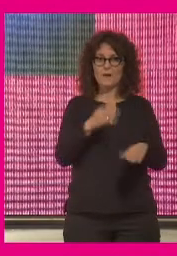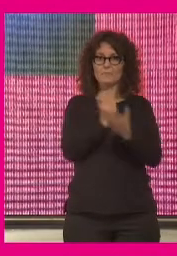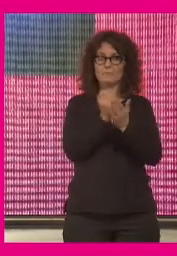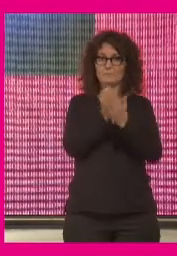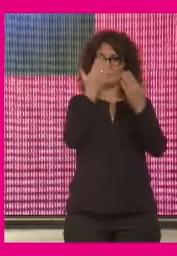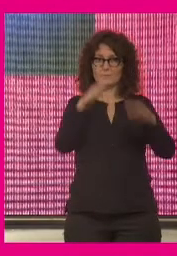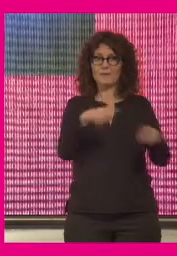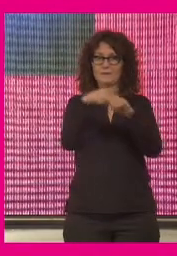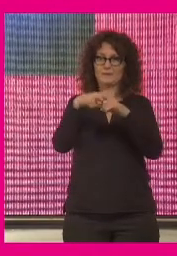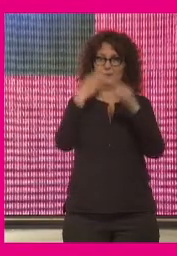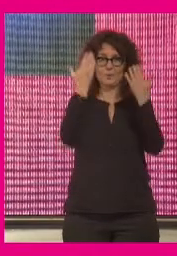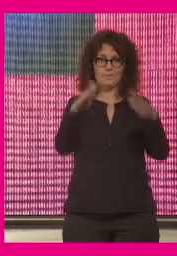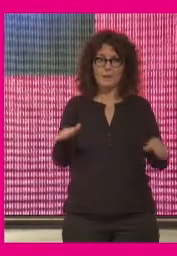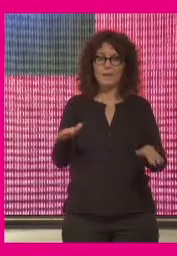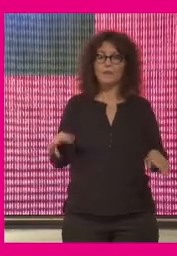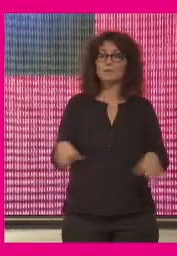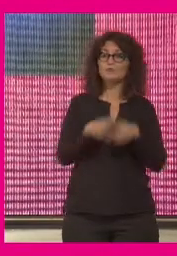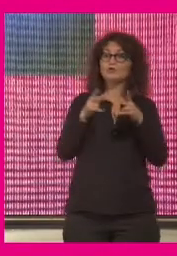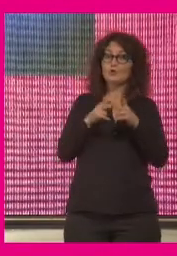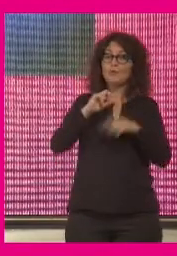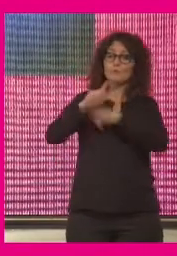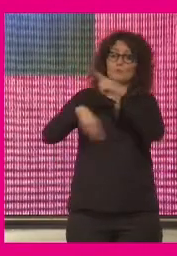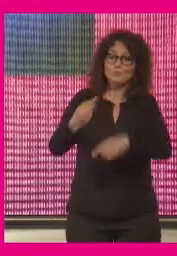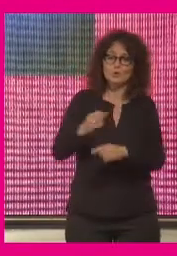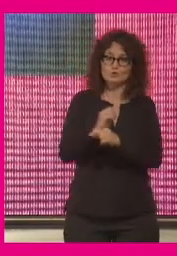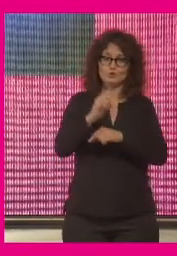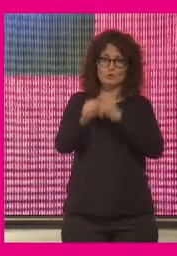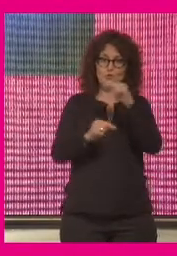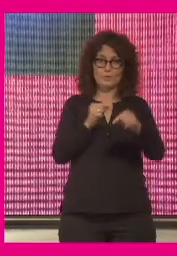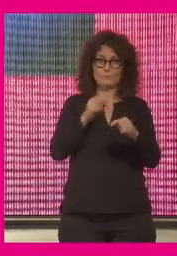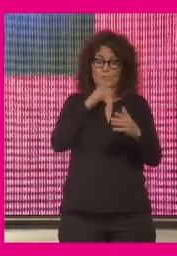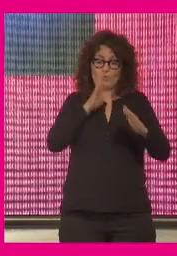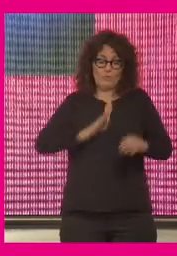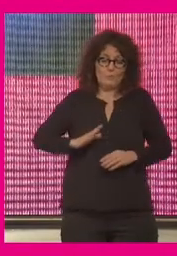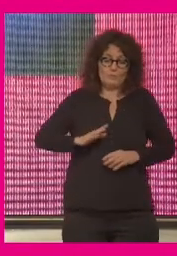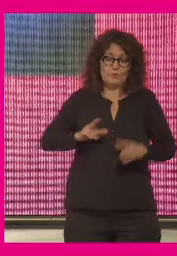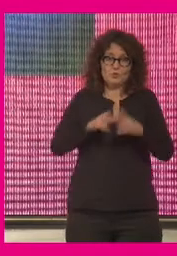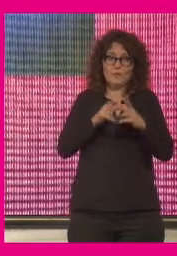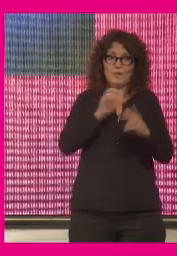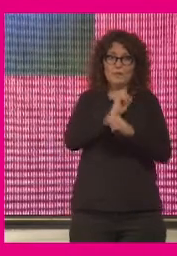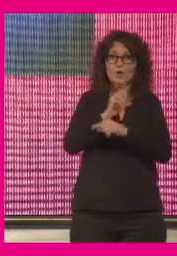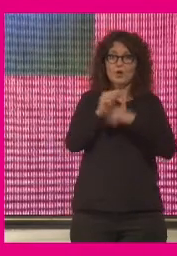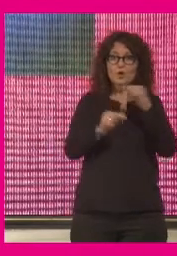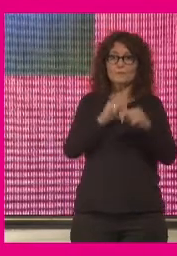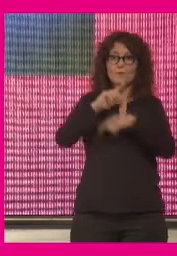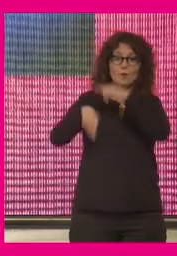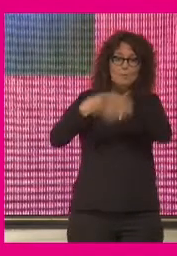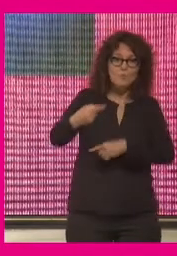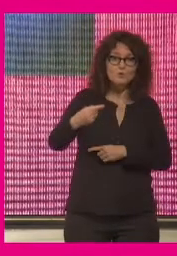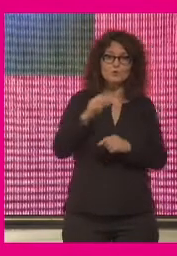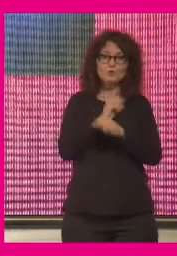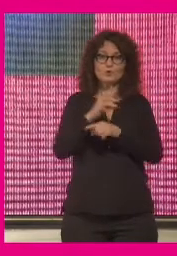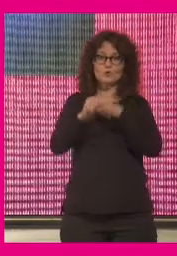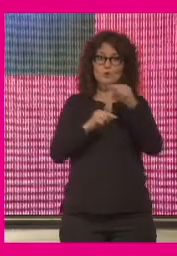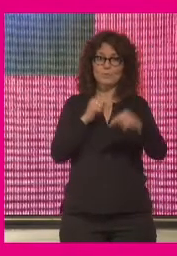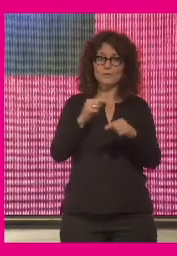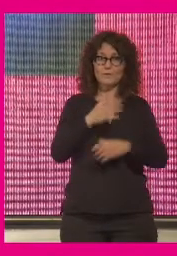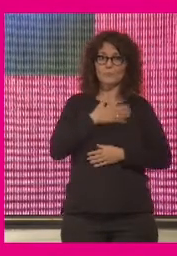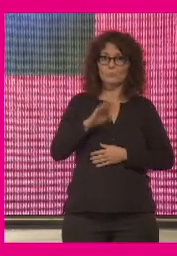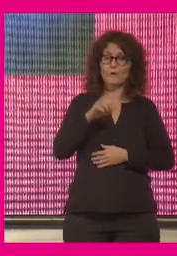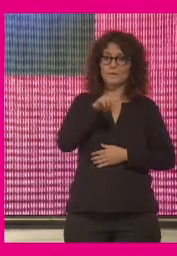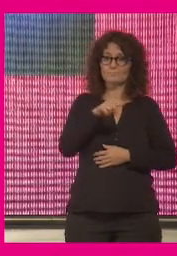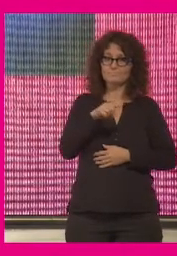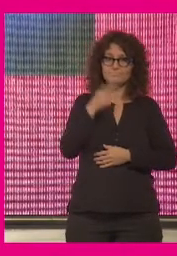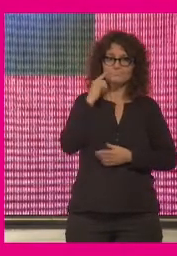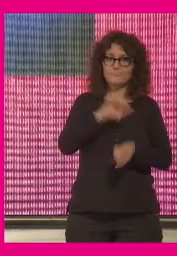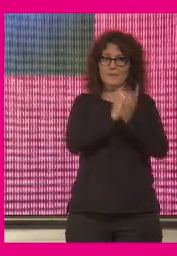repartido cómo puede la sociedad post-covid bueno de momento la sociedad covid que es la que estamos pero cuando llegue la post-covid poner los cuidados